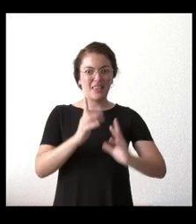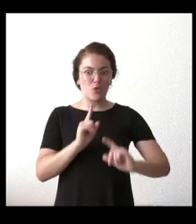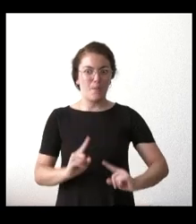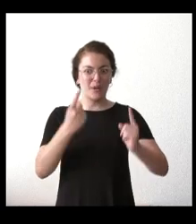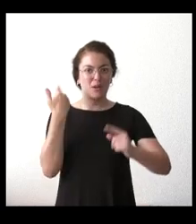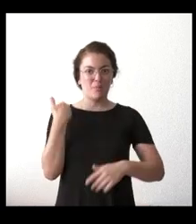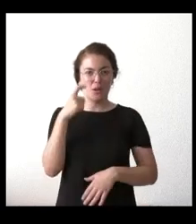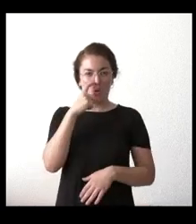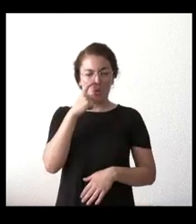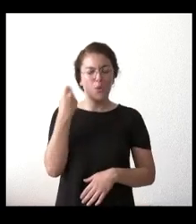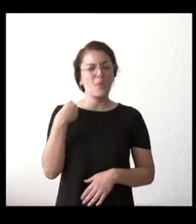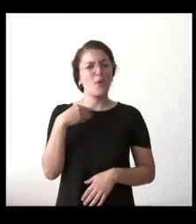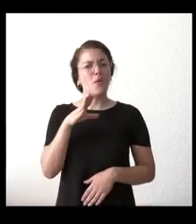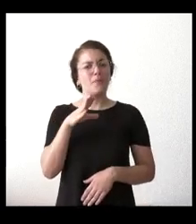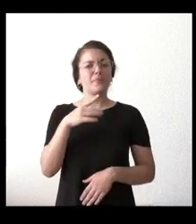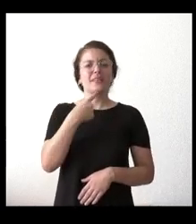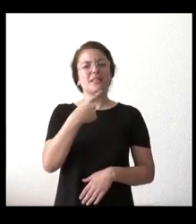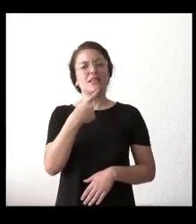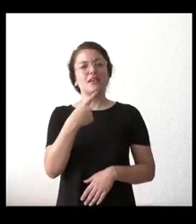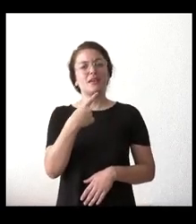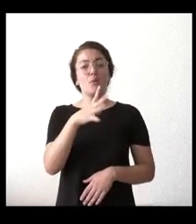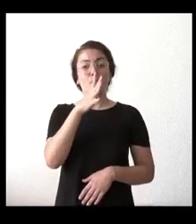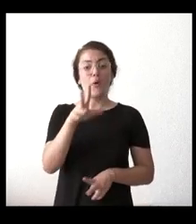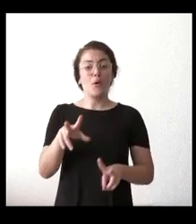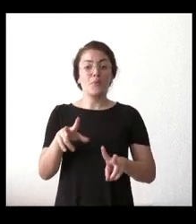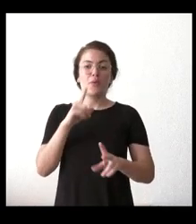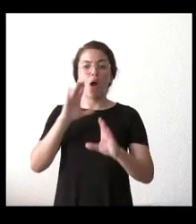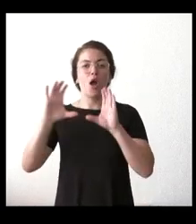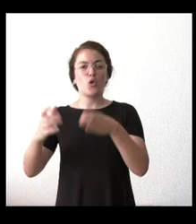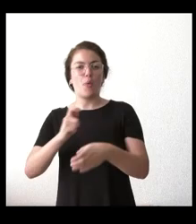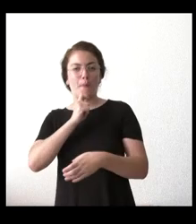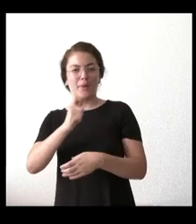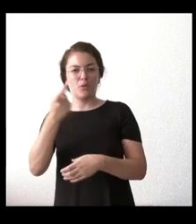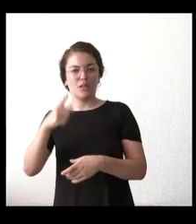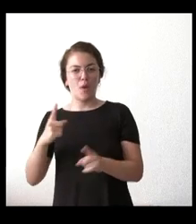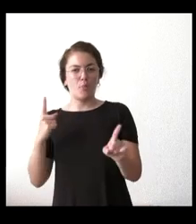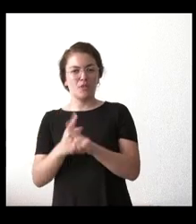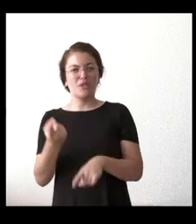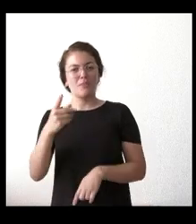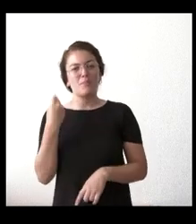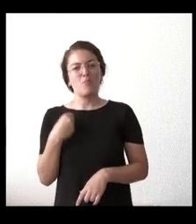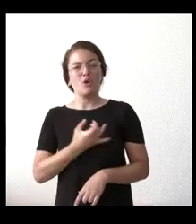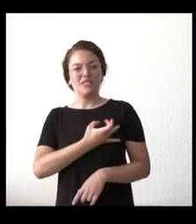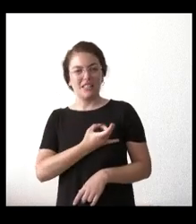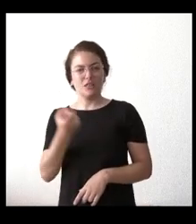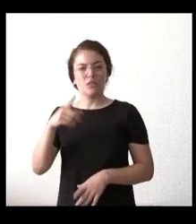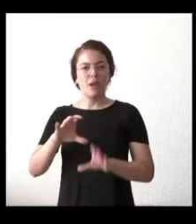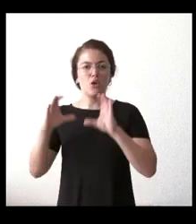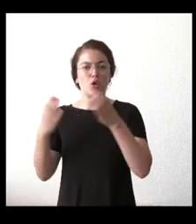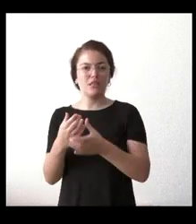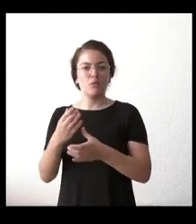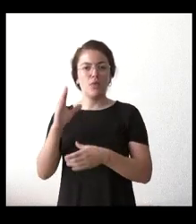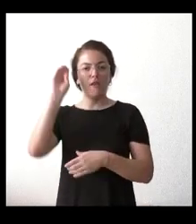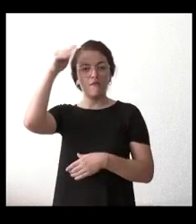sobre lo que se ha dicho por parte no solamente de la oposición, sino también de algunos sindicatos y algunos colectivos de bomberos,